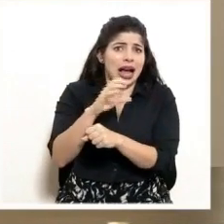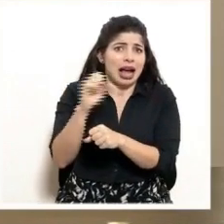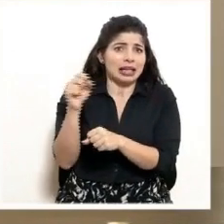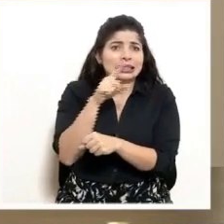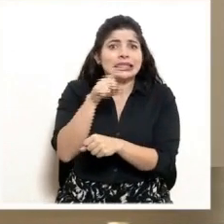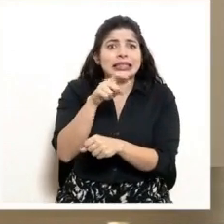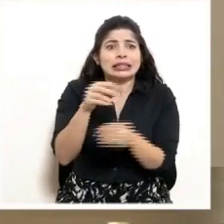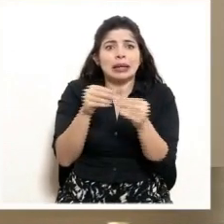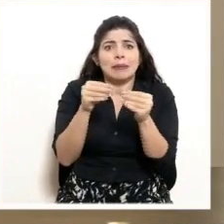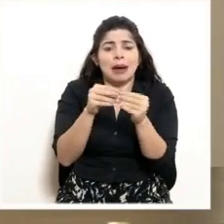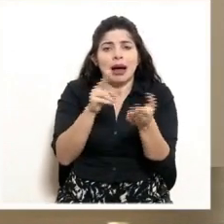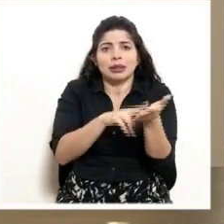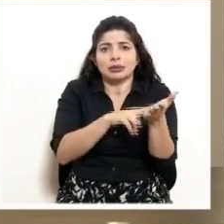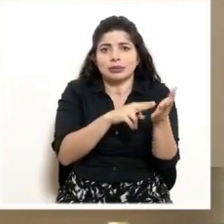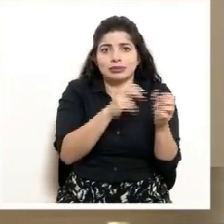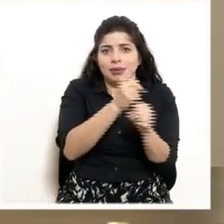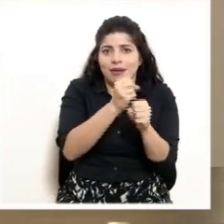Social.